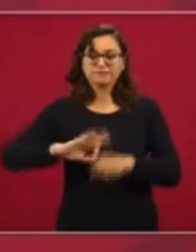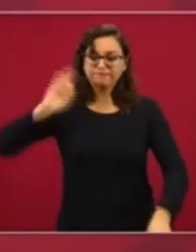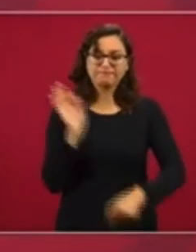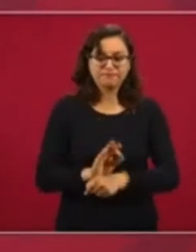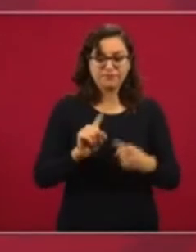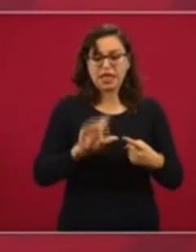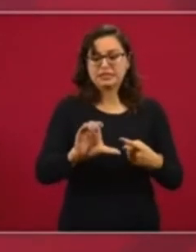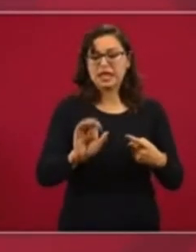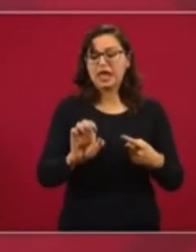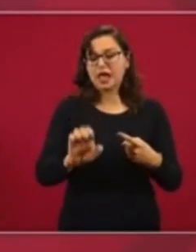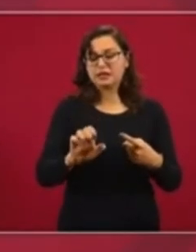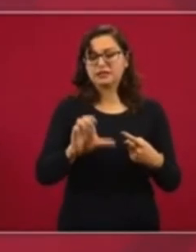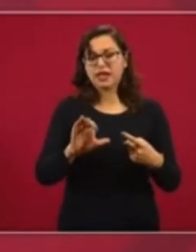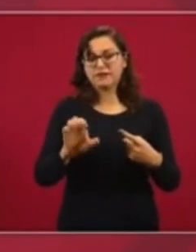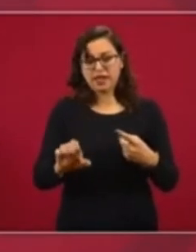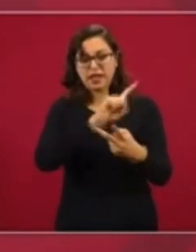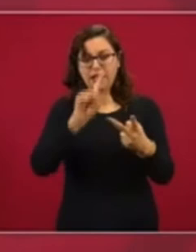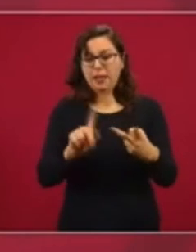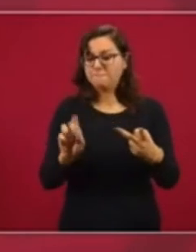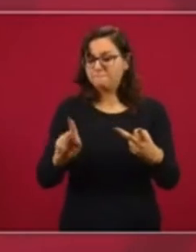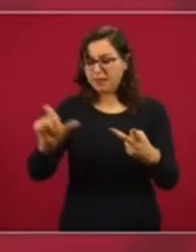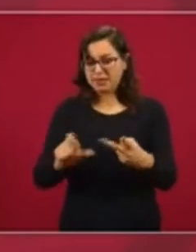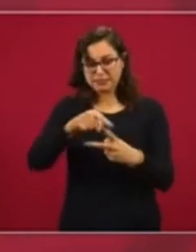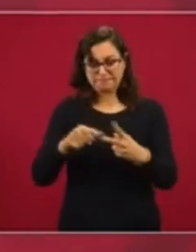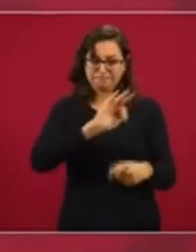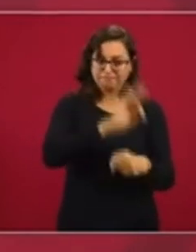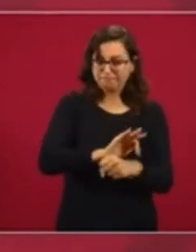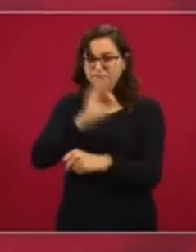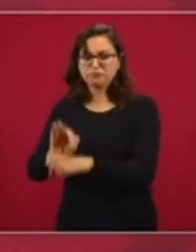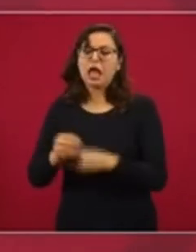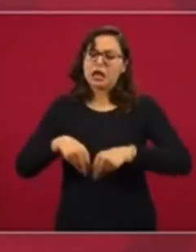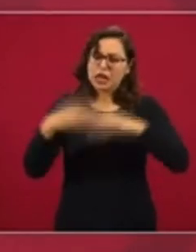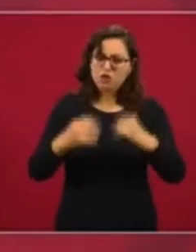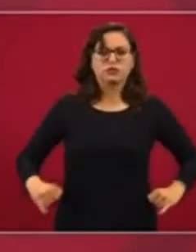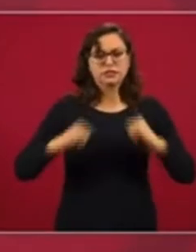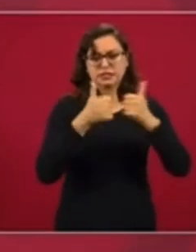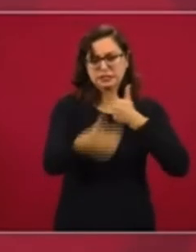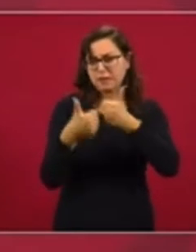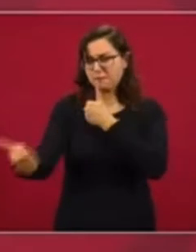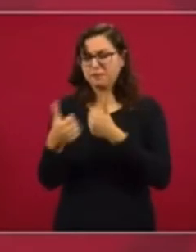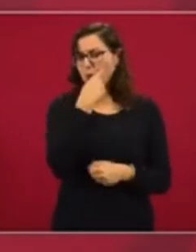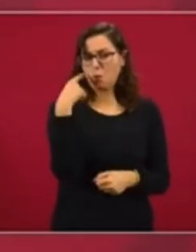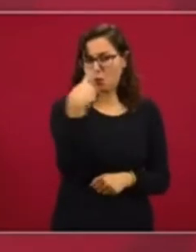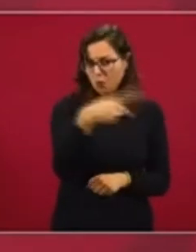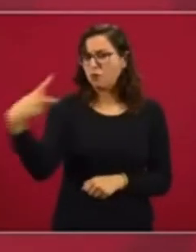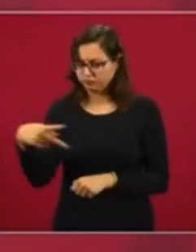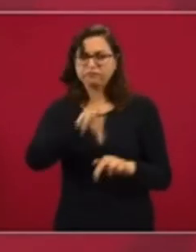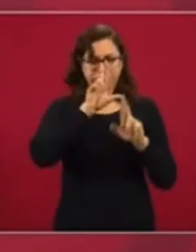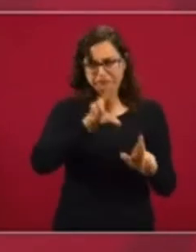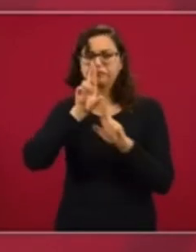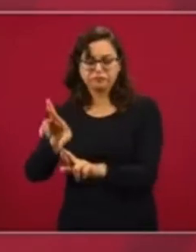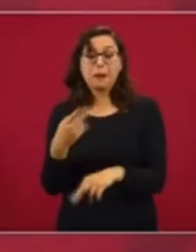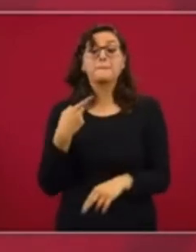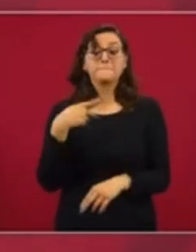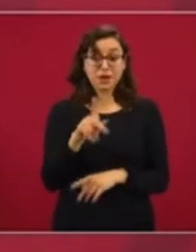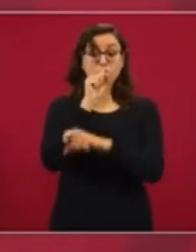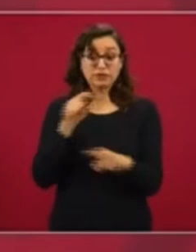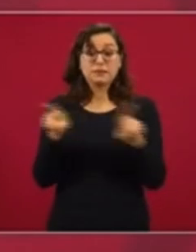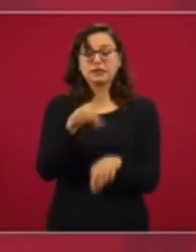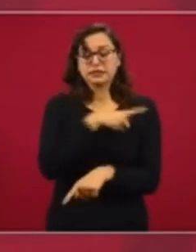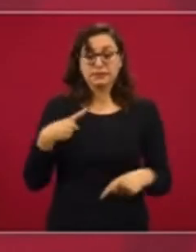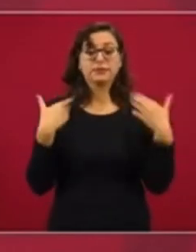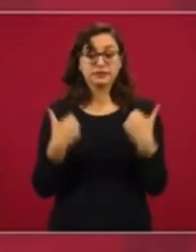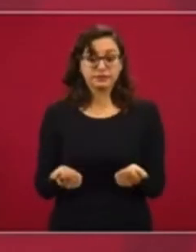Federal de Electricidad y a Pemex, respetando la autonomía de cada uno de estos organismos, pero tomando en cuenta que